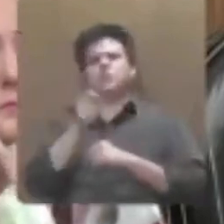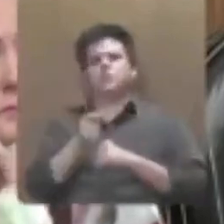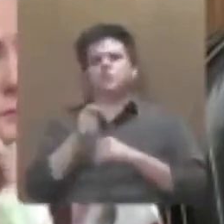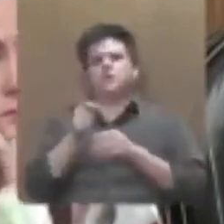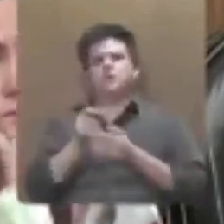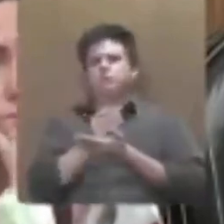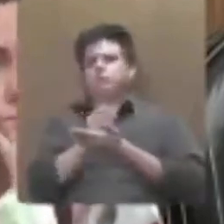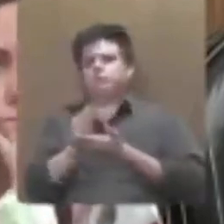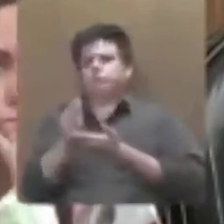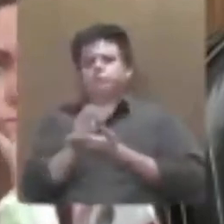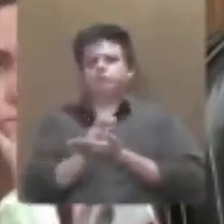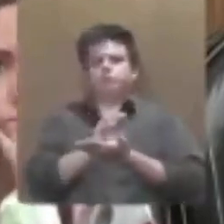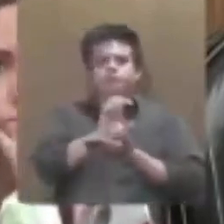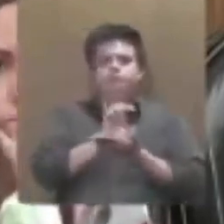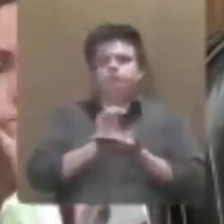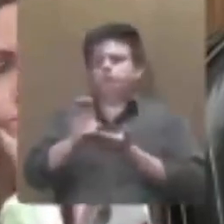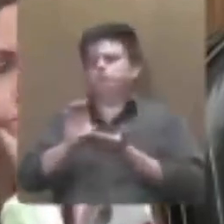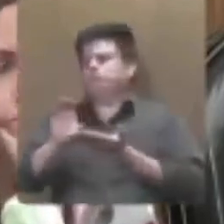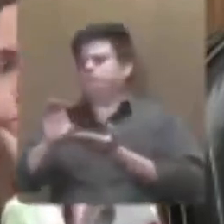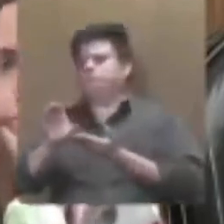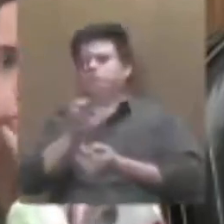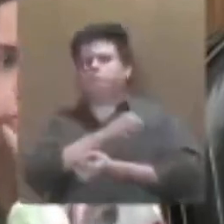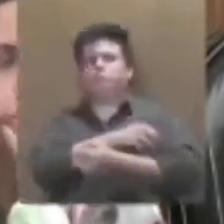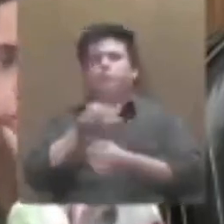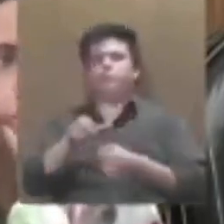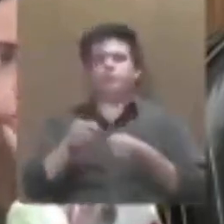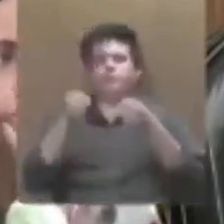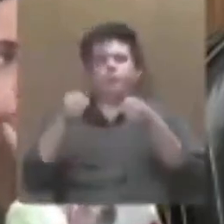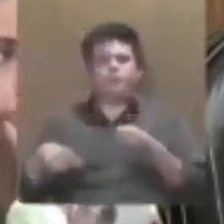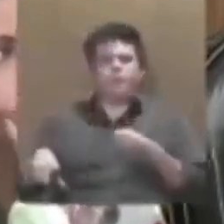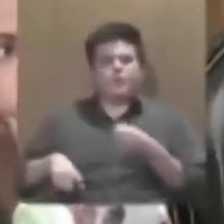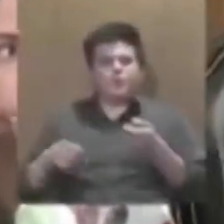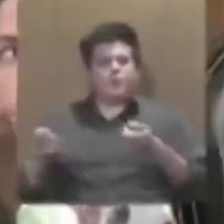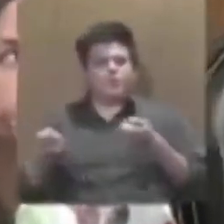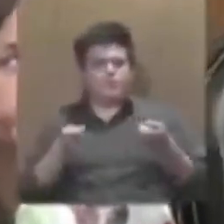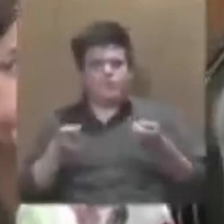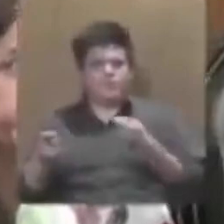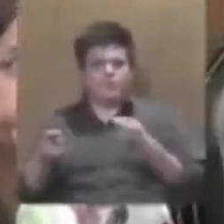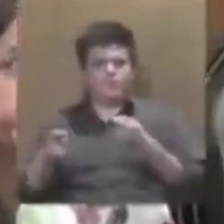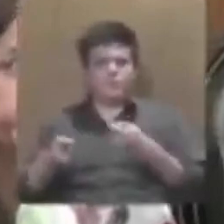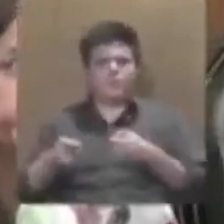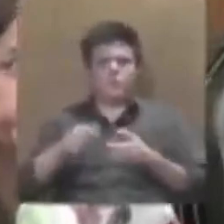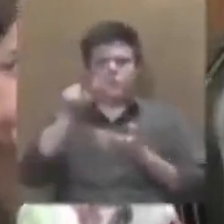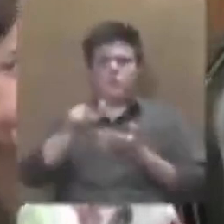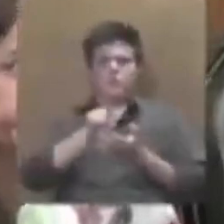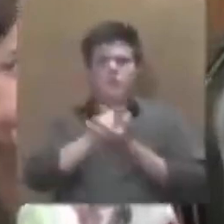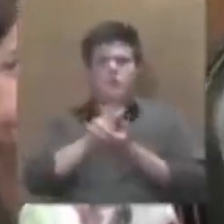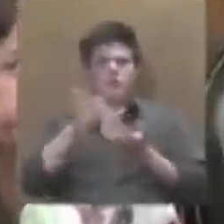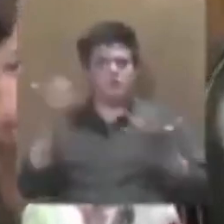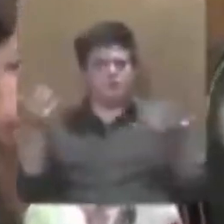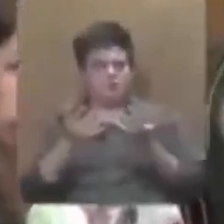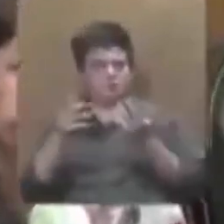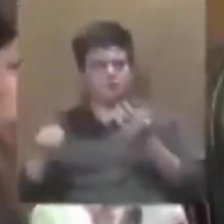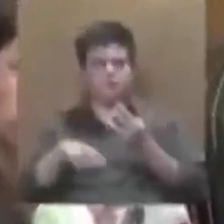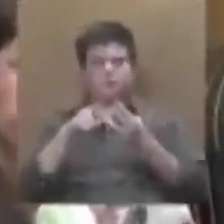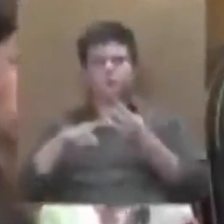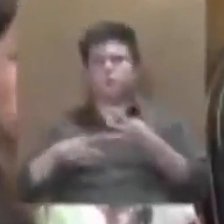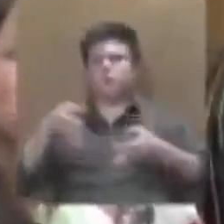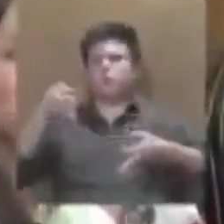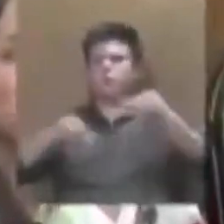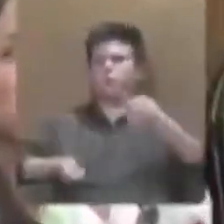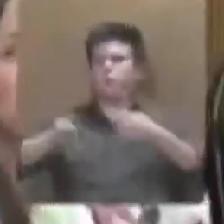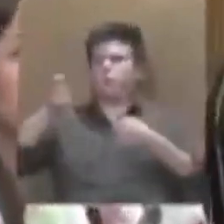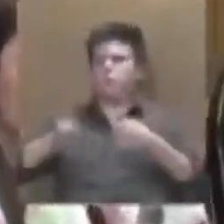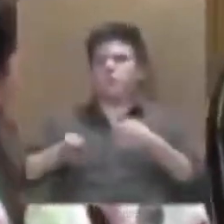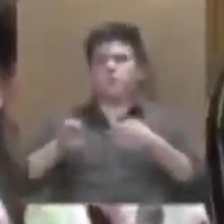división de poderes hay un poder ejecutivo hay un poder legislativo y hay un poder judicial y una norma